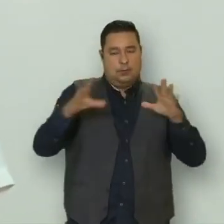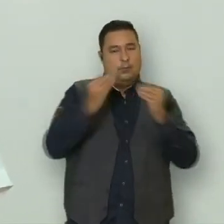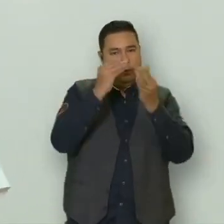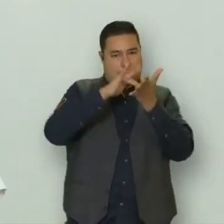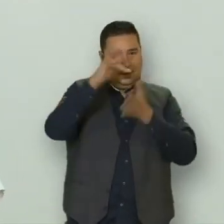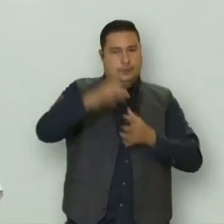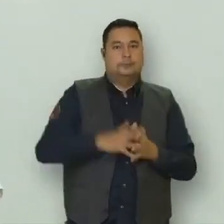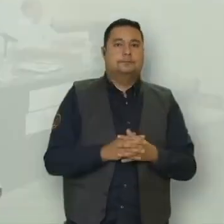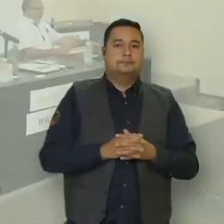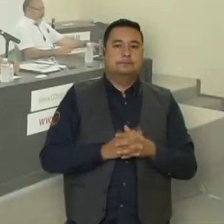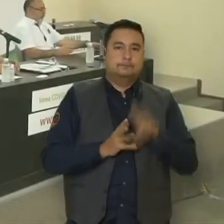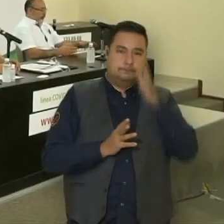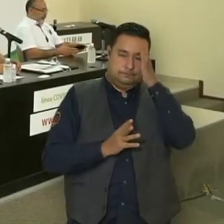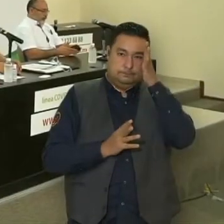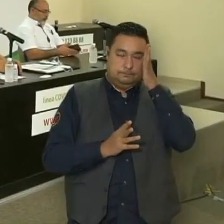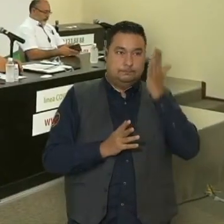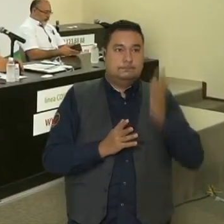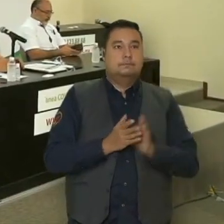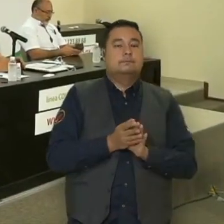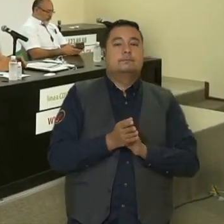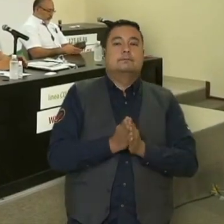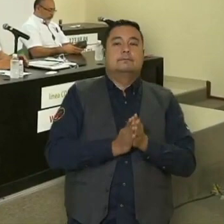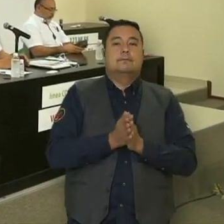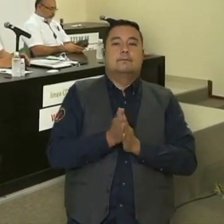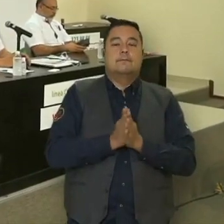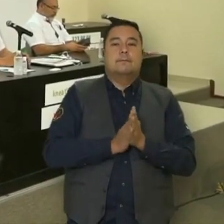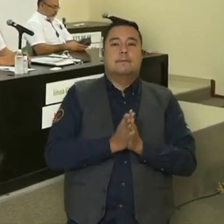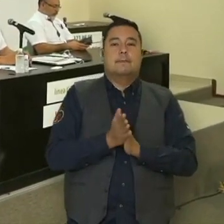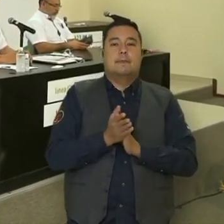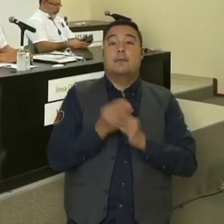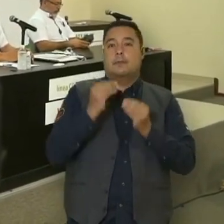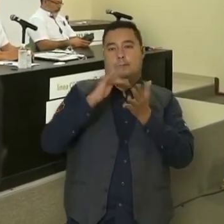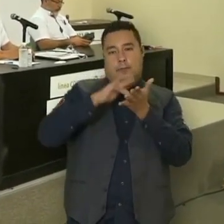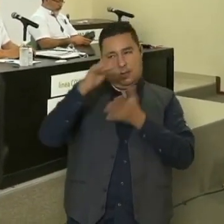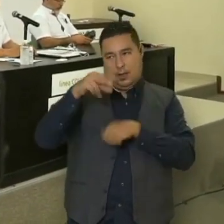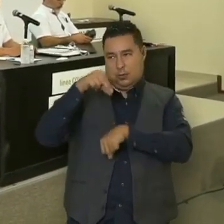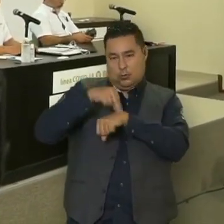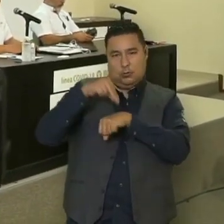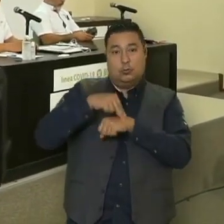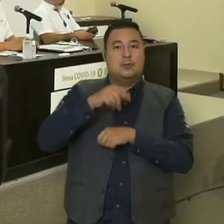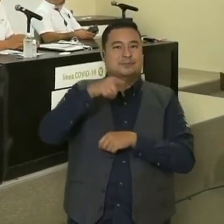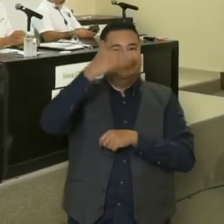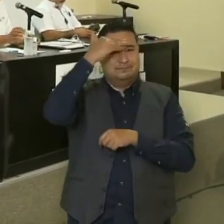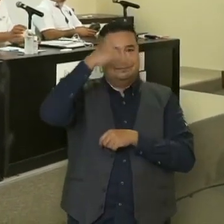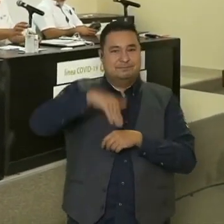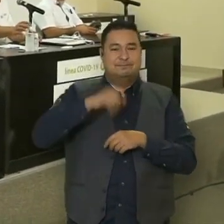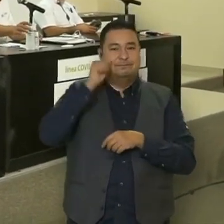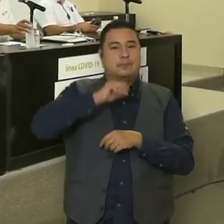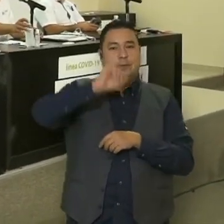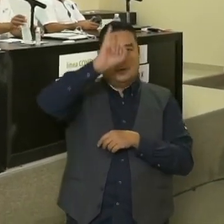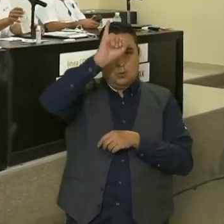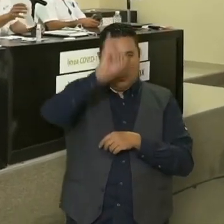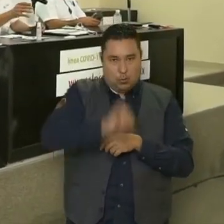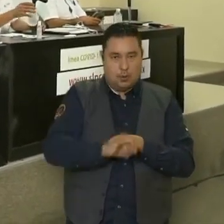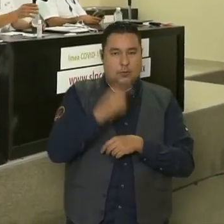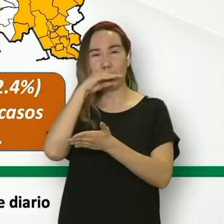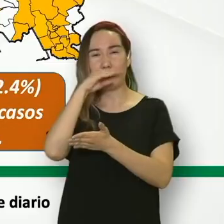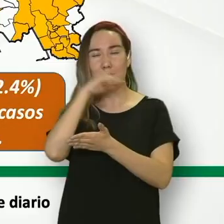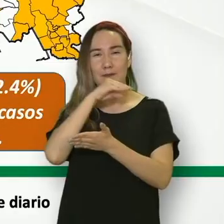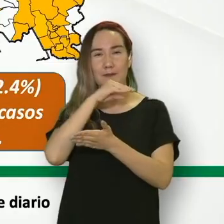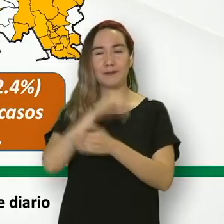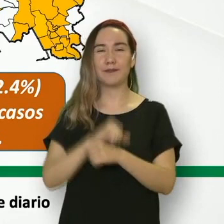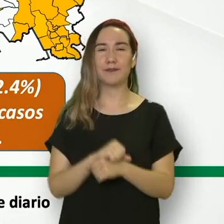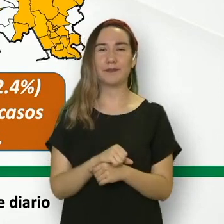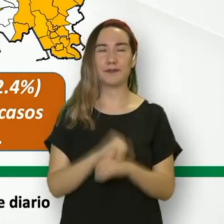años, y las otras tres contaban con más de 65, dos con residencia en Ciudad Valles y dos de Tamazunchale.